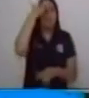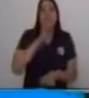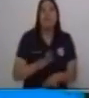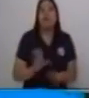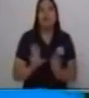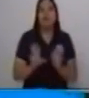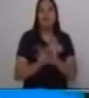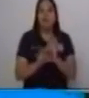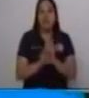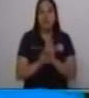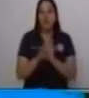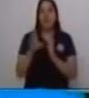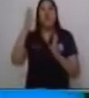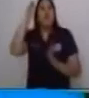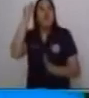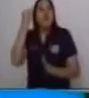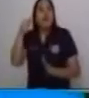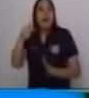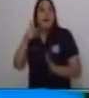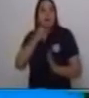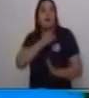expresan un deseo.